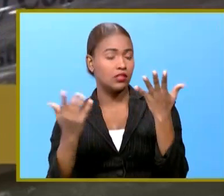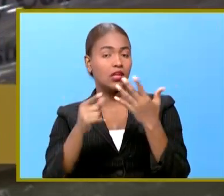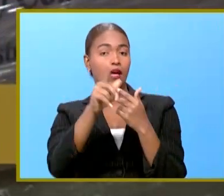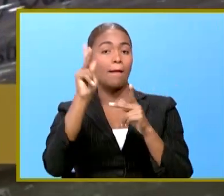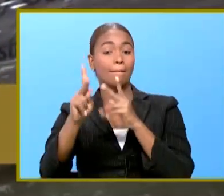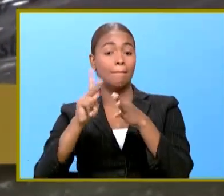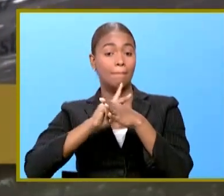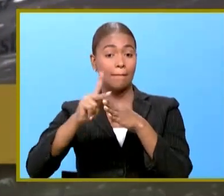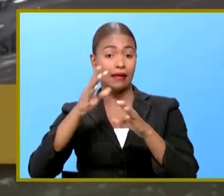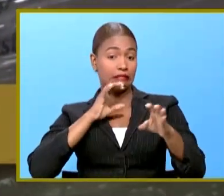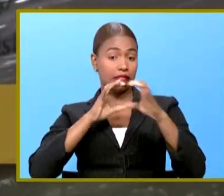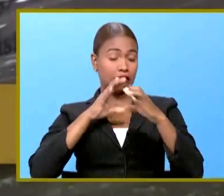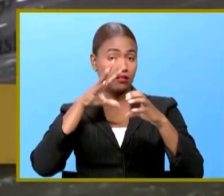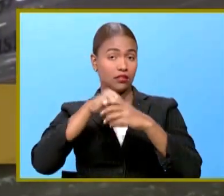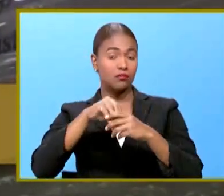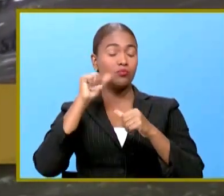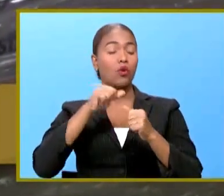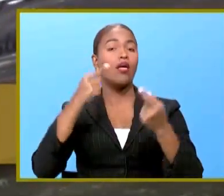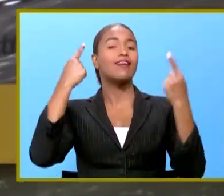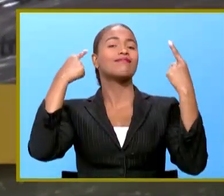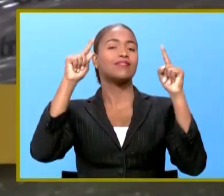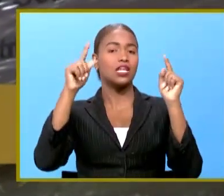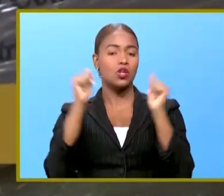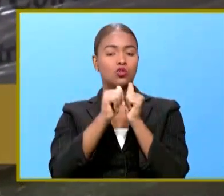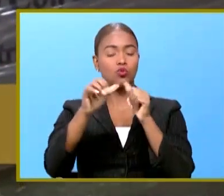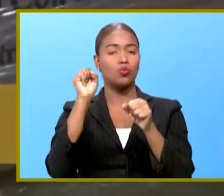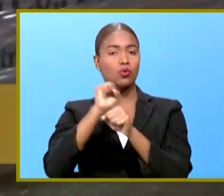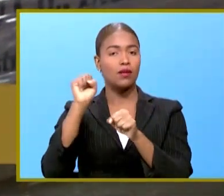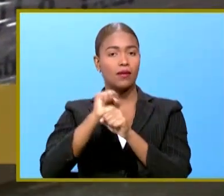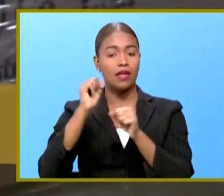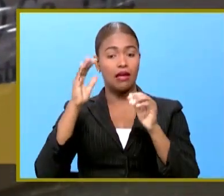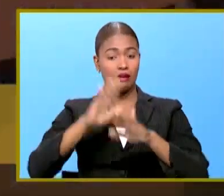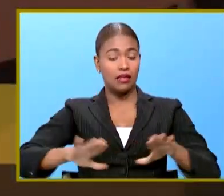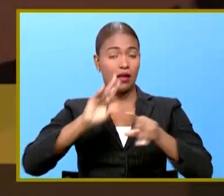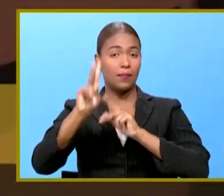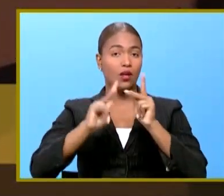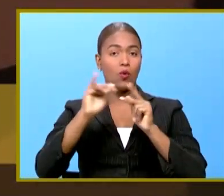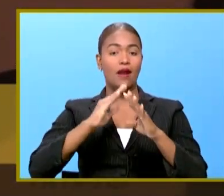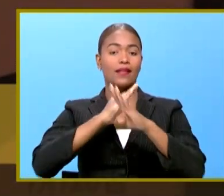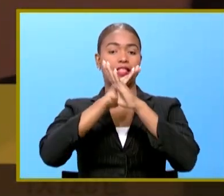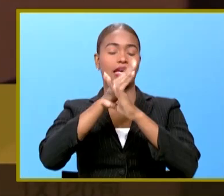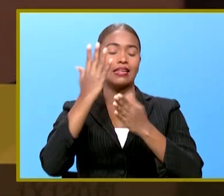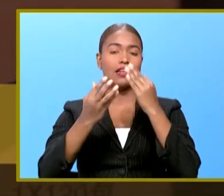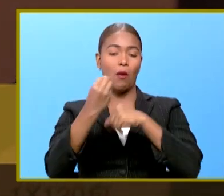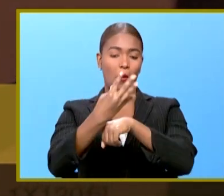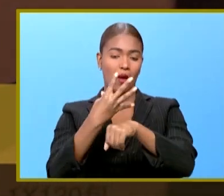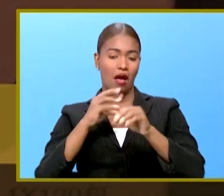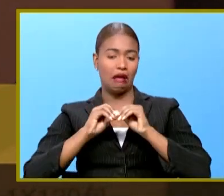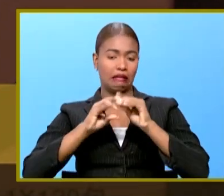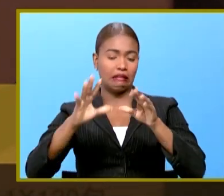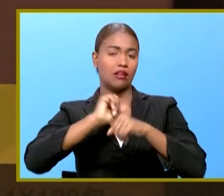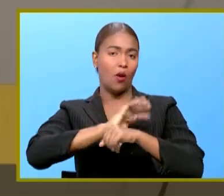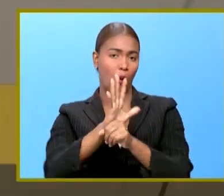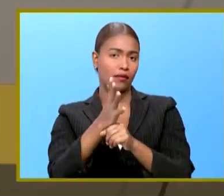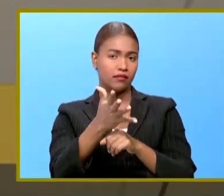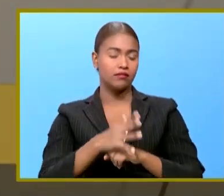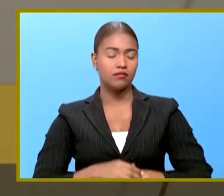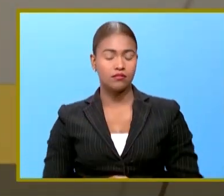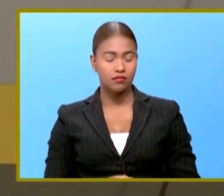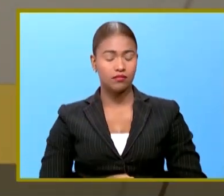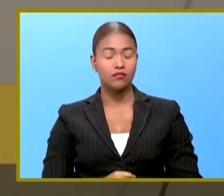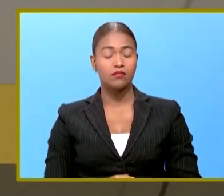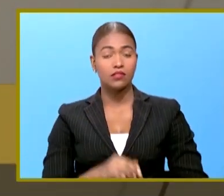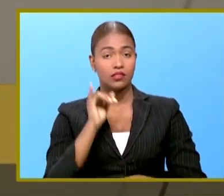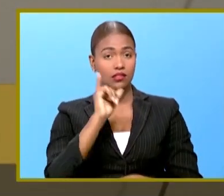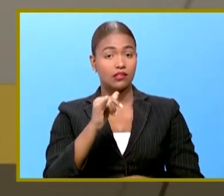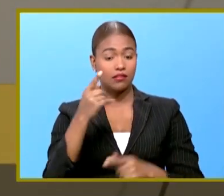profesionales de la comunicación puedan cumplir con su rol en la sociedad y evitar la propagación del COVID Este